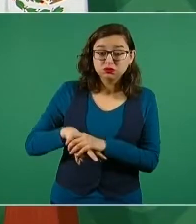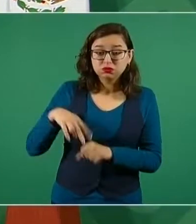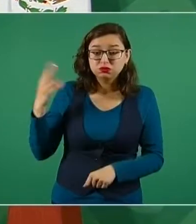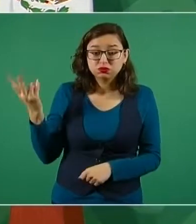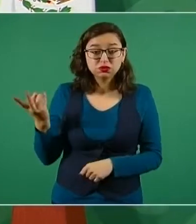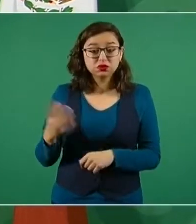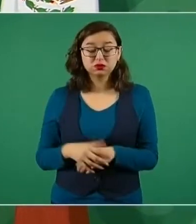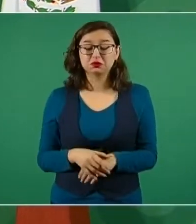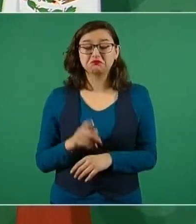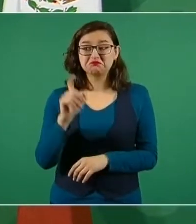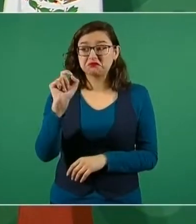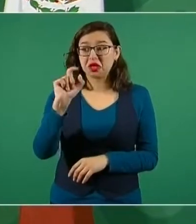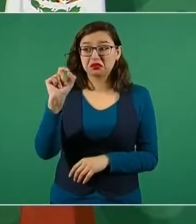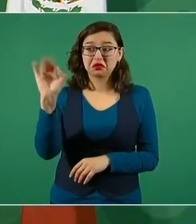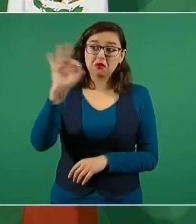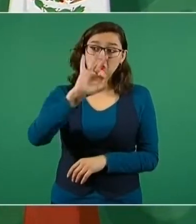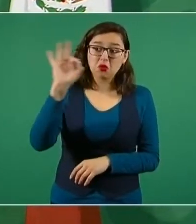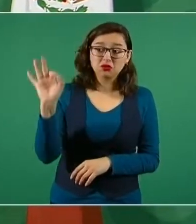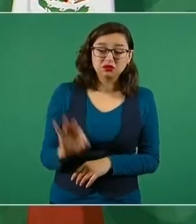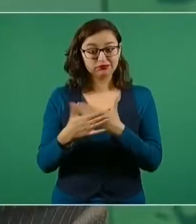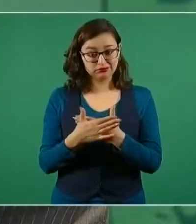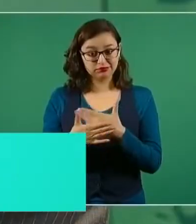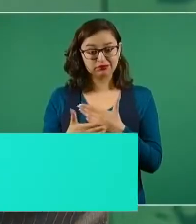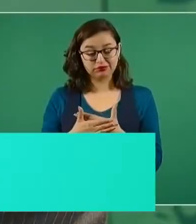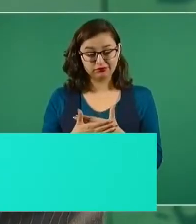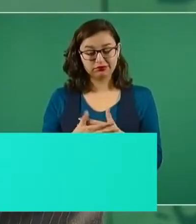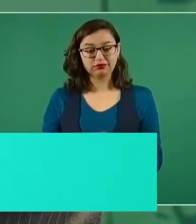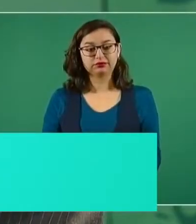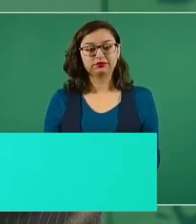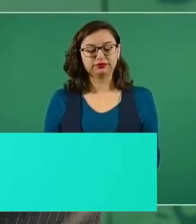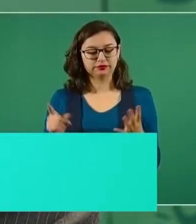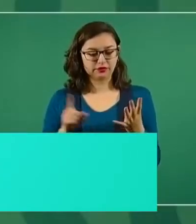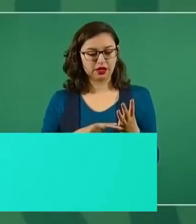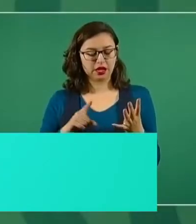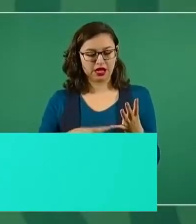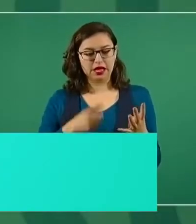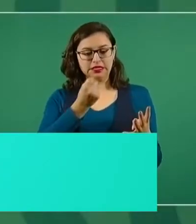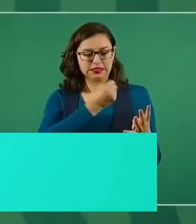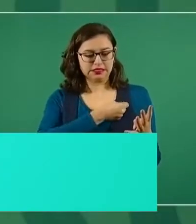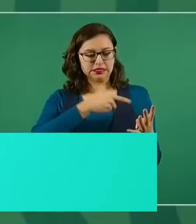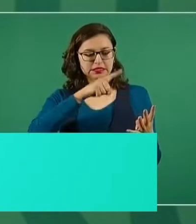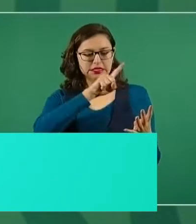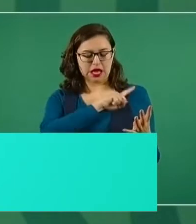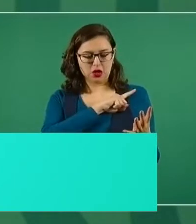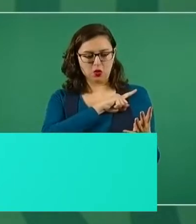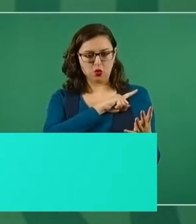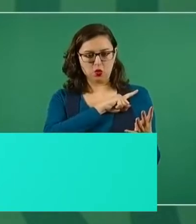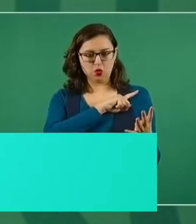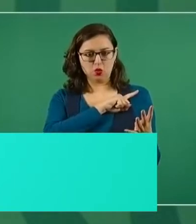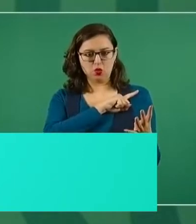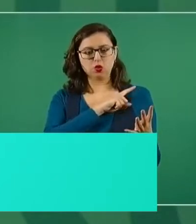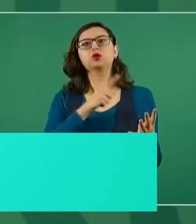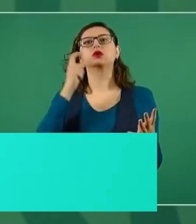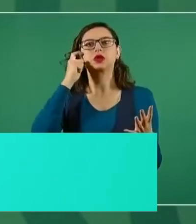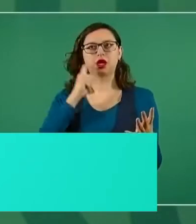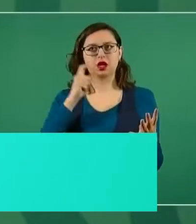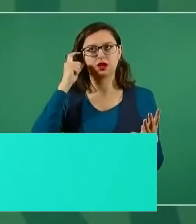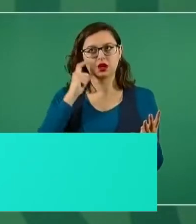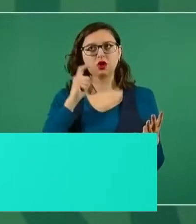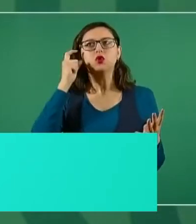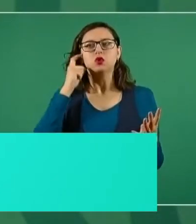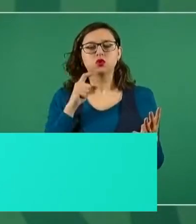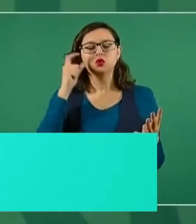complicó el panorama para llevarlo a cabo. Salud va a estar en Guerrero.